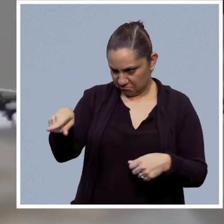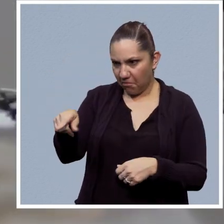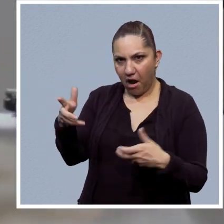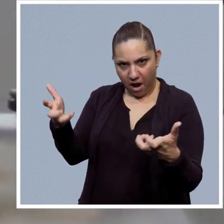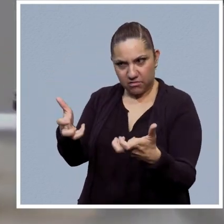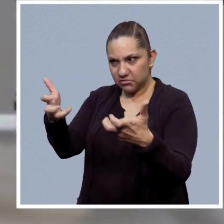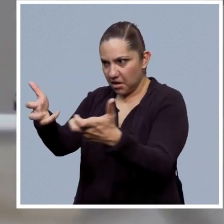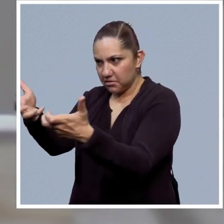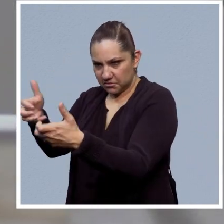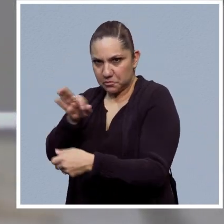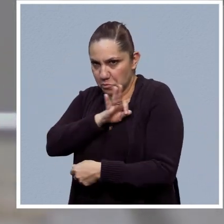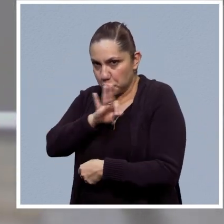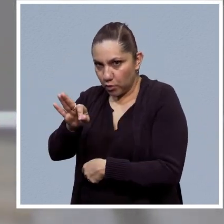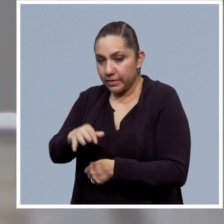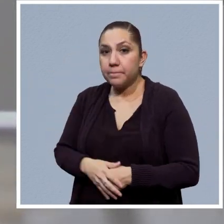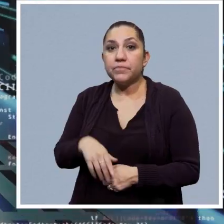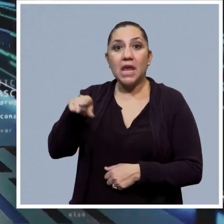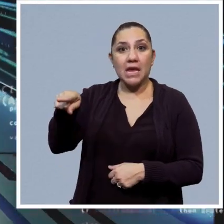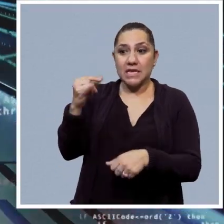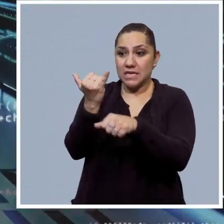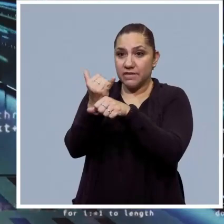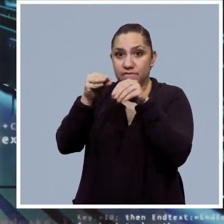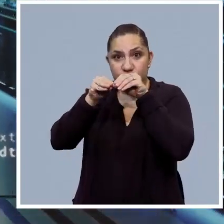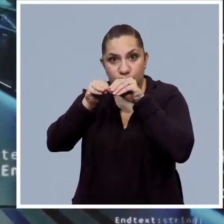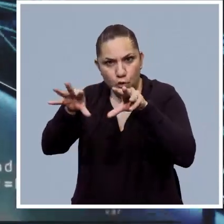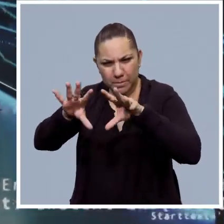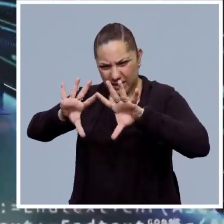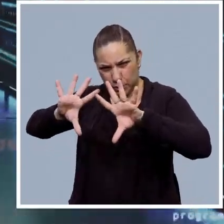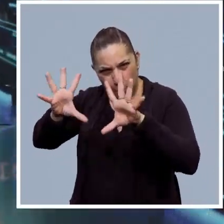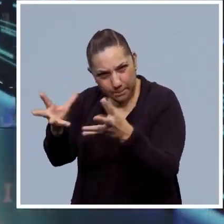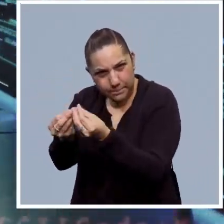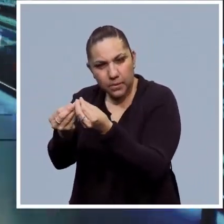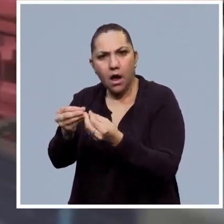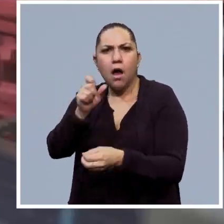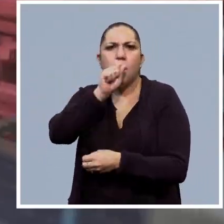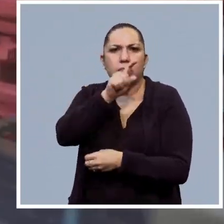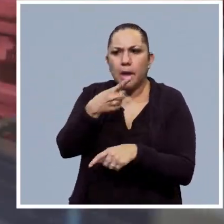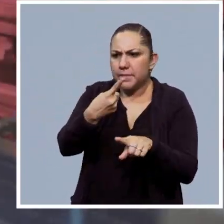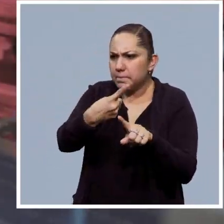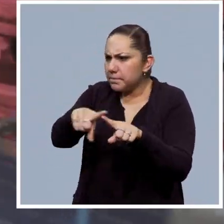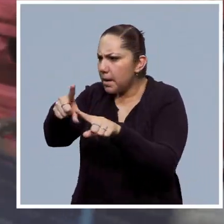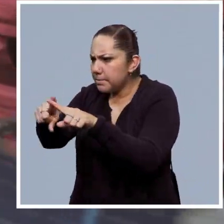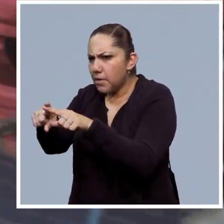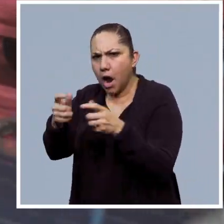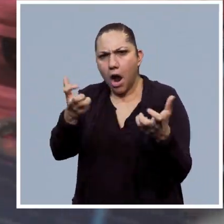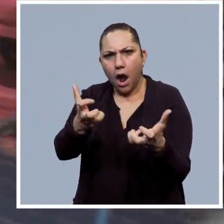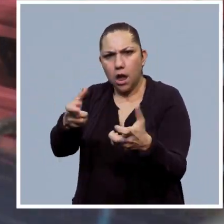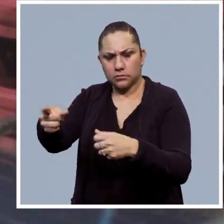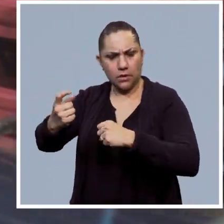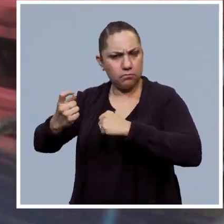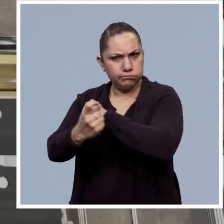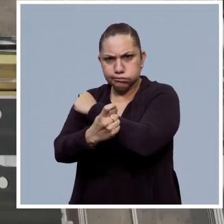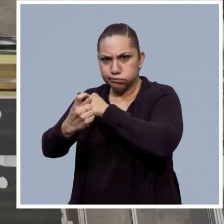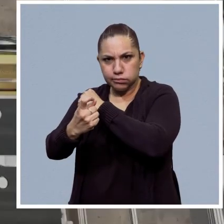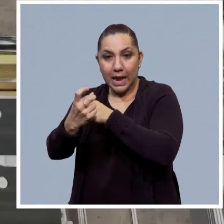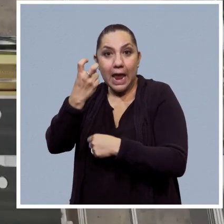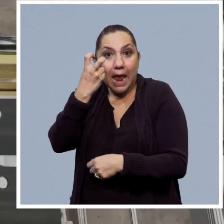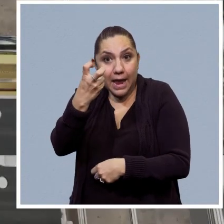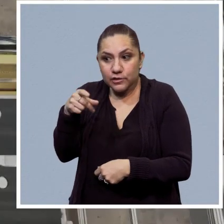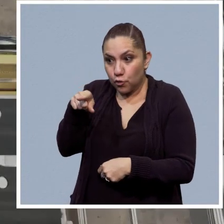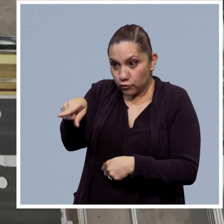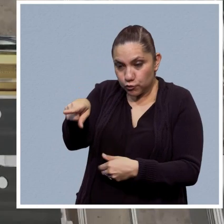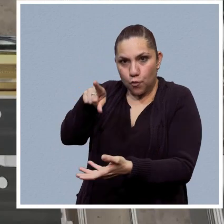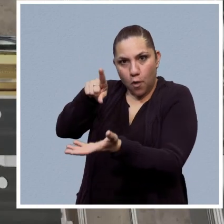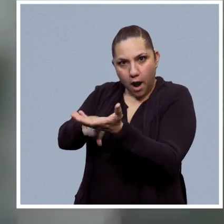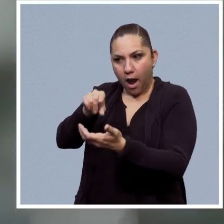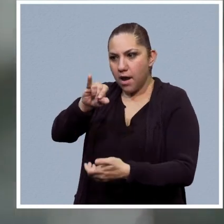se creían eran exclusivos del ser humano. El proceso masivo de información así como la automatización de estas tareas son dos de